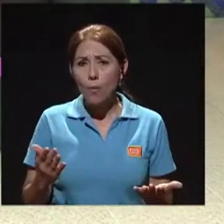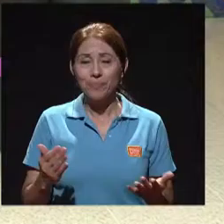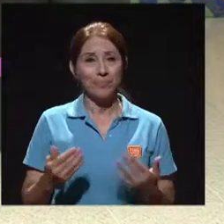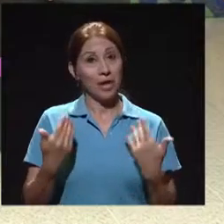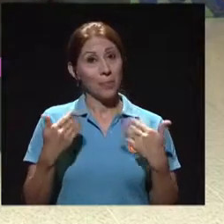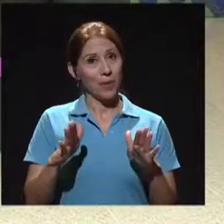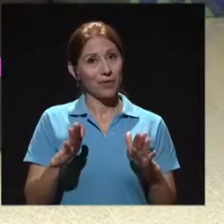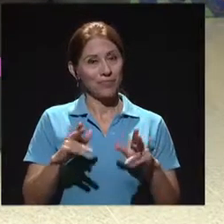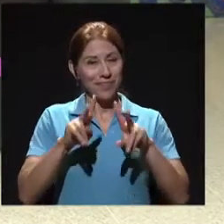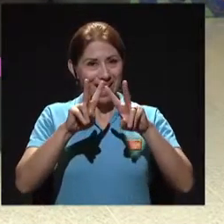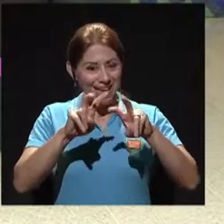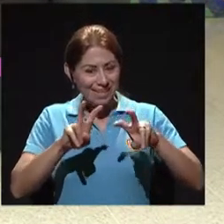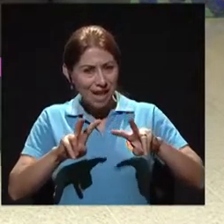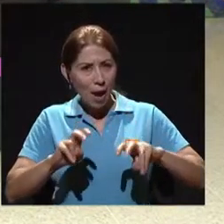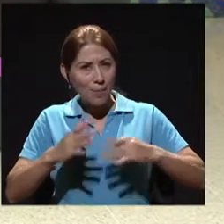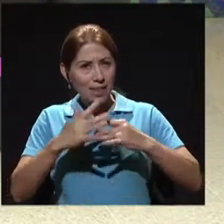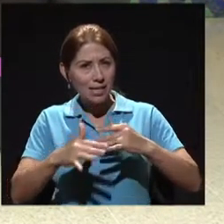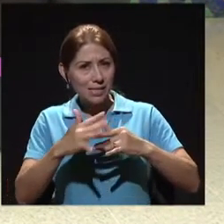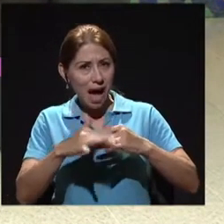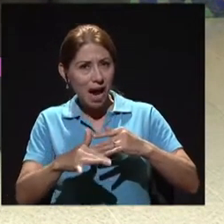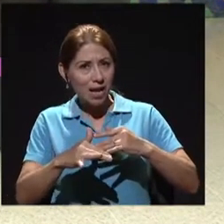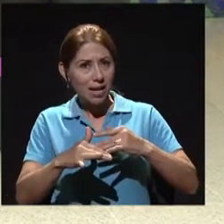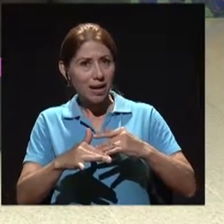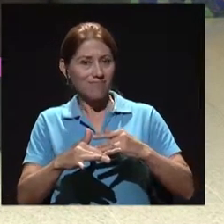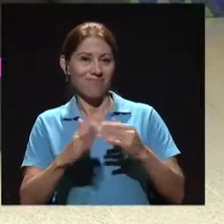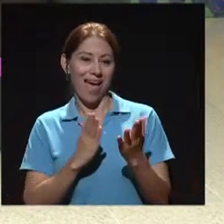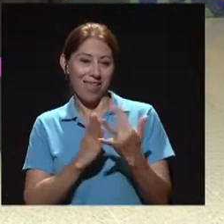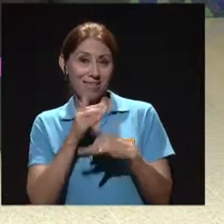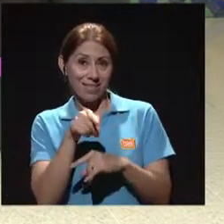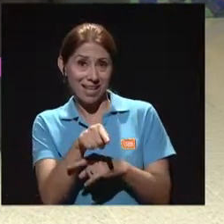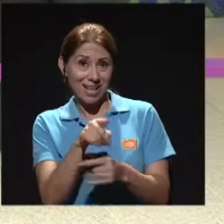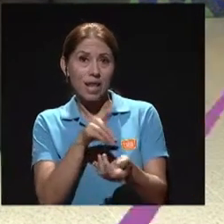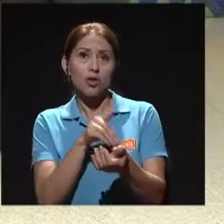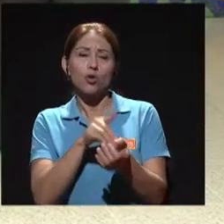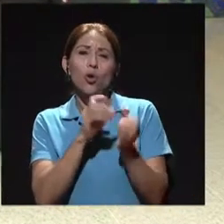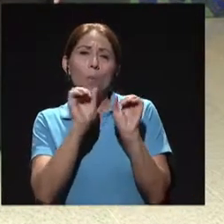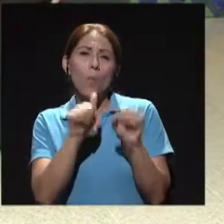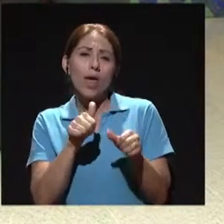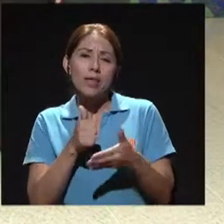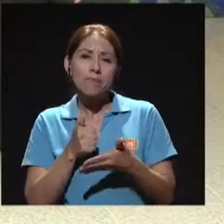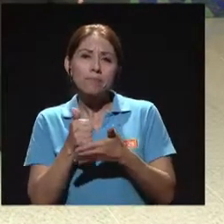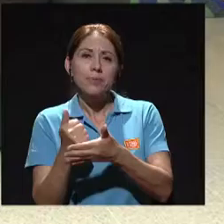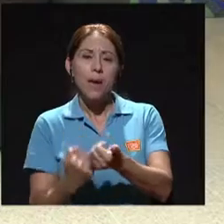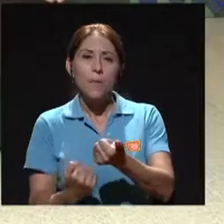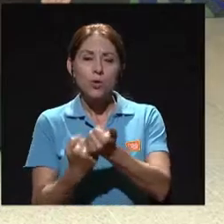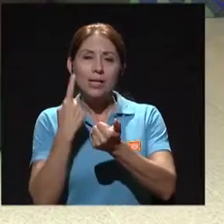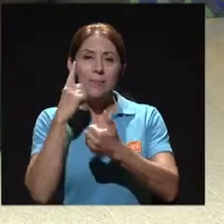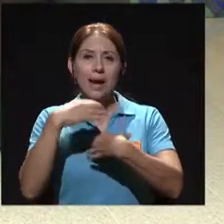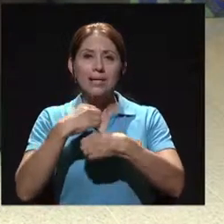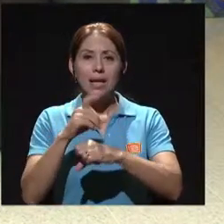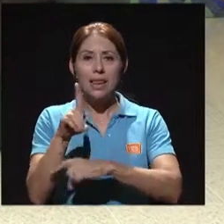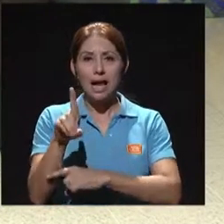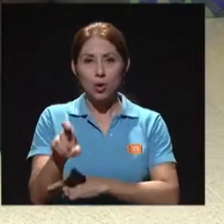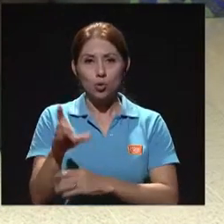una de las armas que el médico tiene para llegar finalmente o ayudarse en un diagnóstico, junto con otros